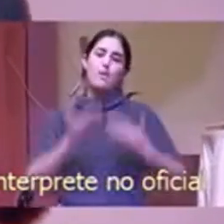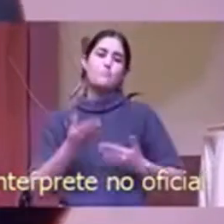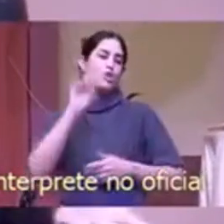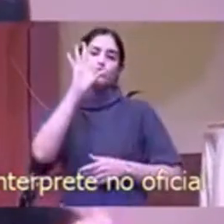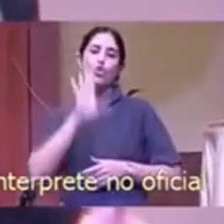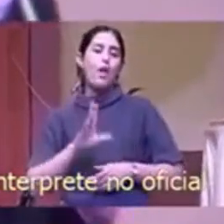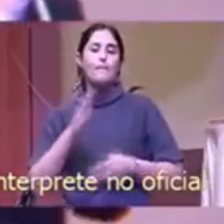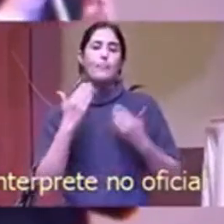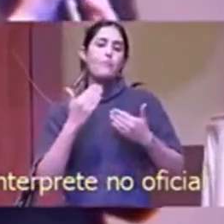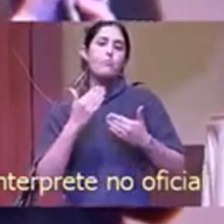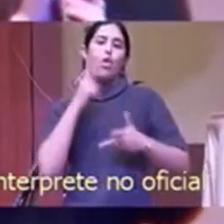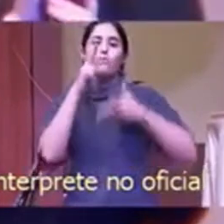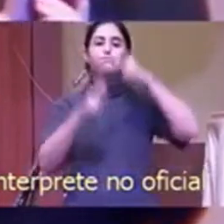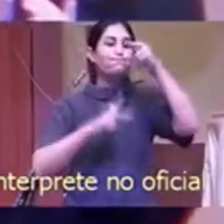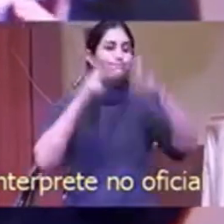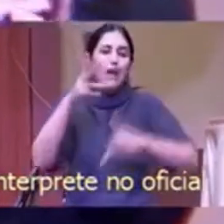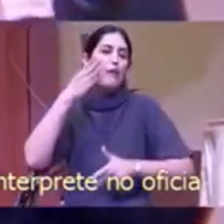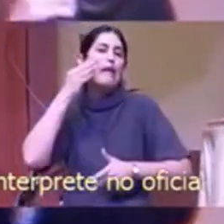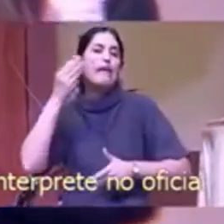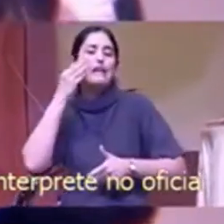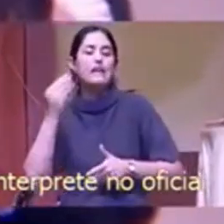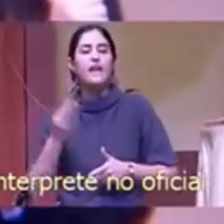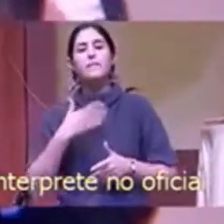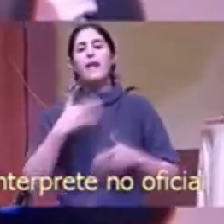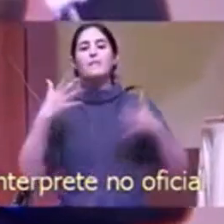Es un profundo honor estar con ustedes.